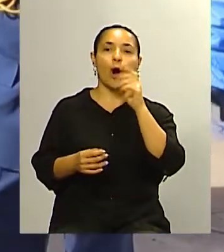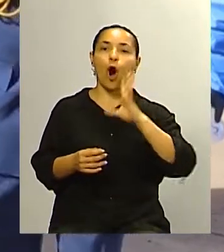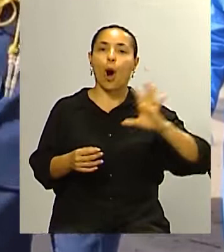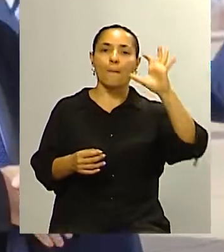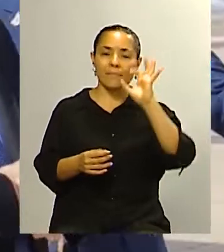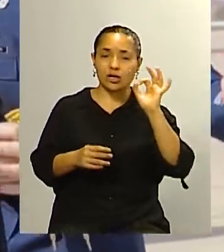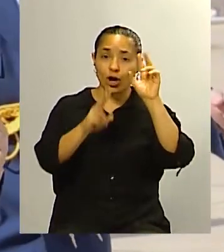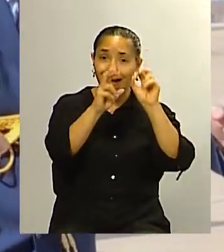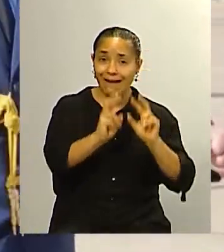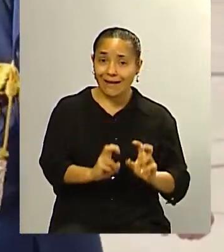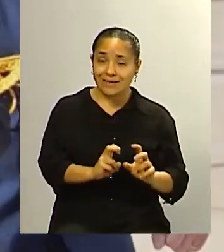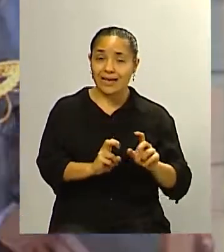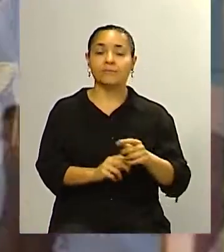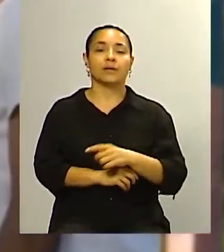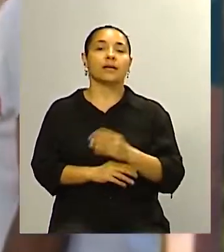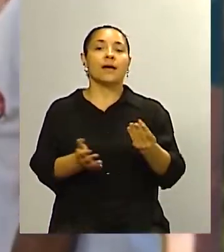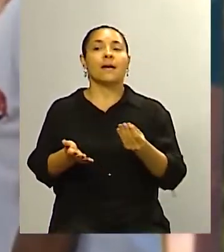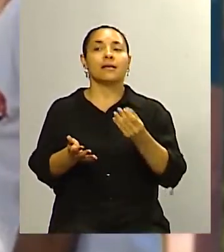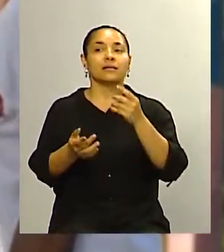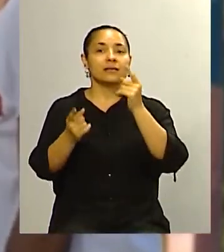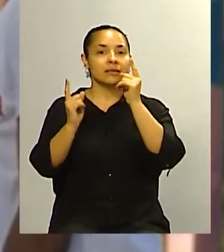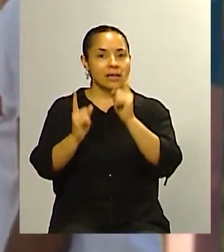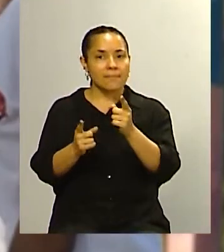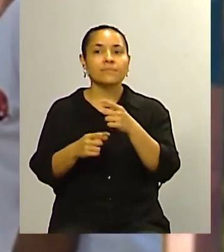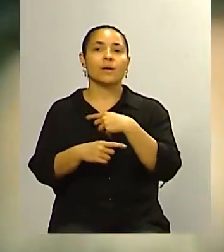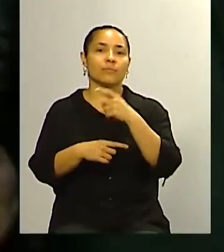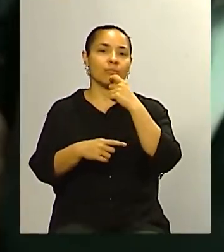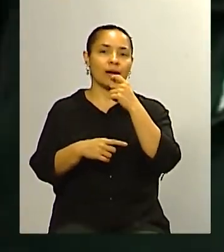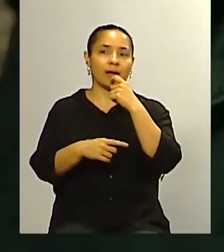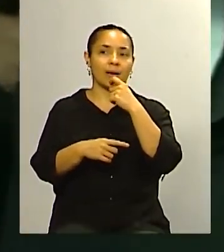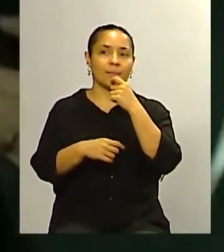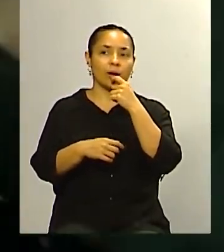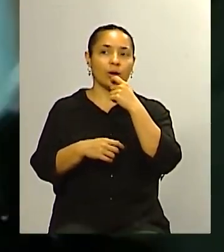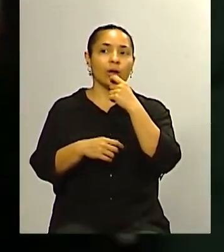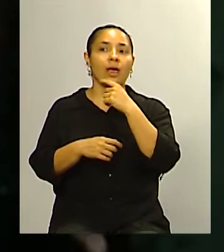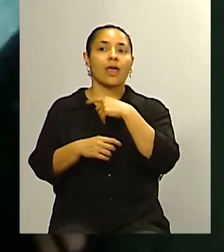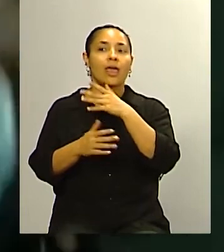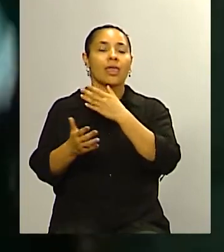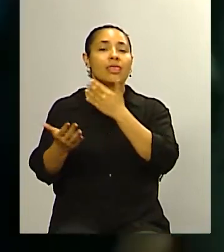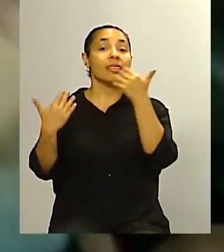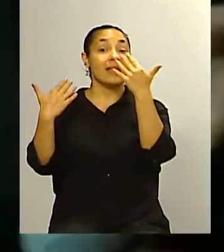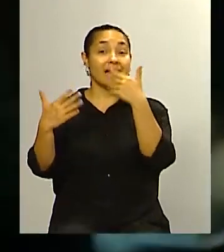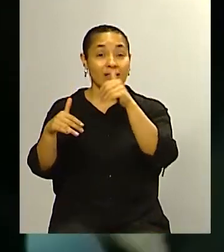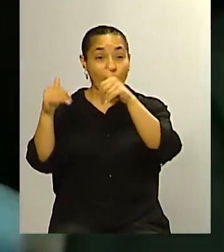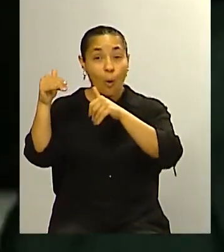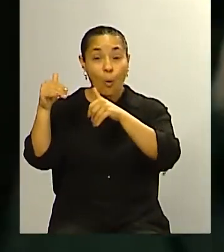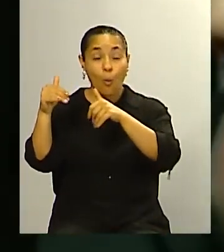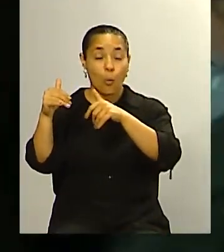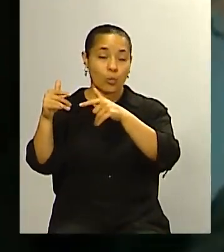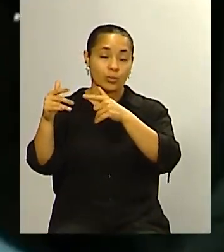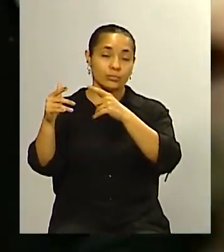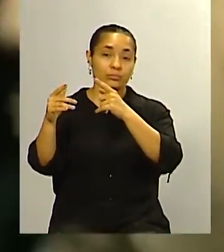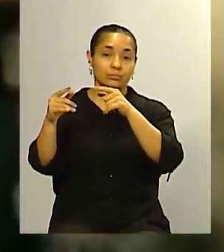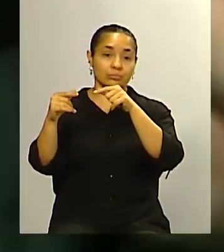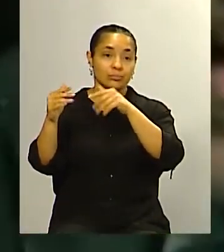hay que evaluar mejor el nivel de rechazo a ser votado que tienen los distintos dirigentes ¿por qué? porque en primera vuelta